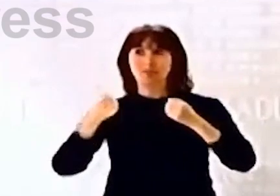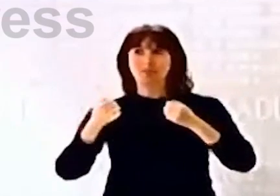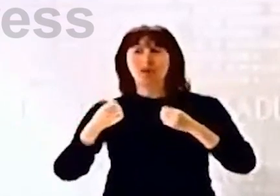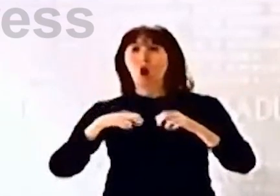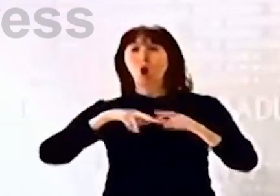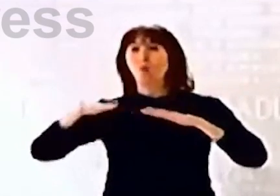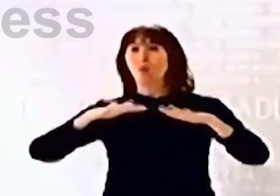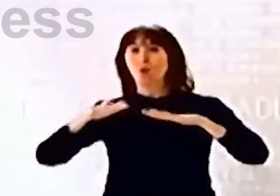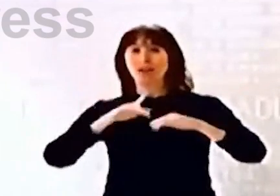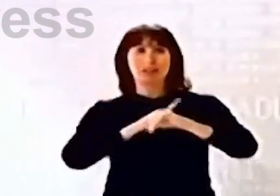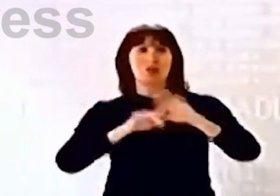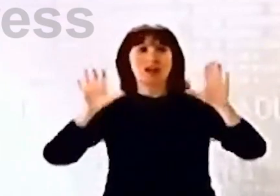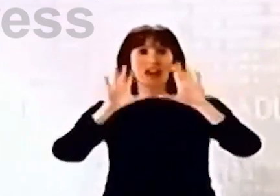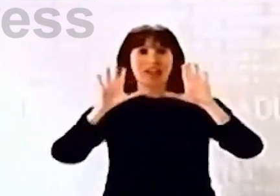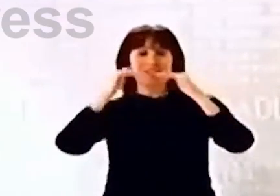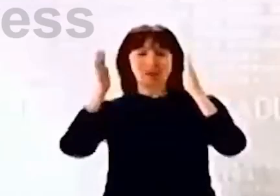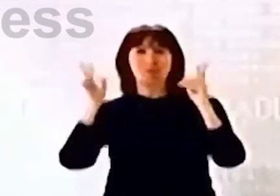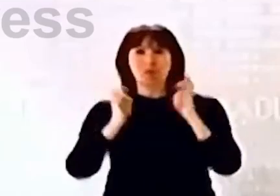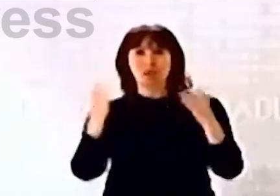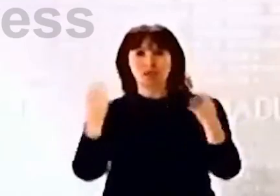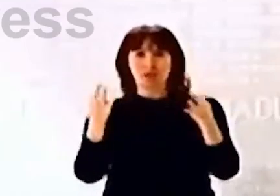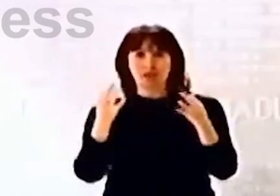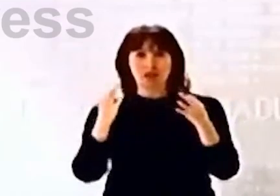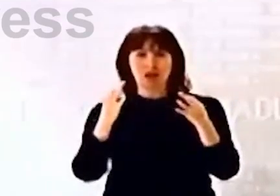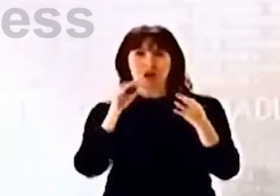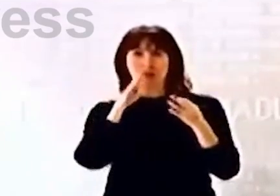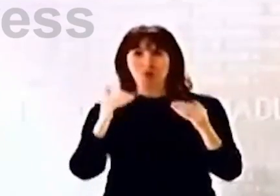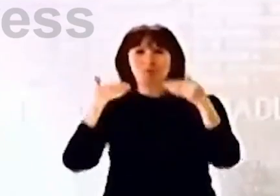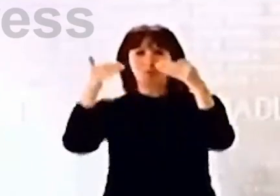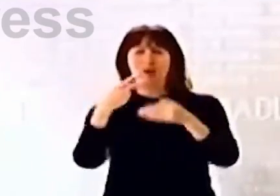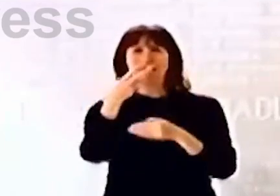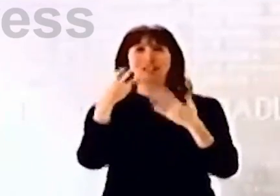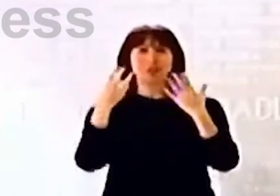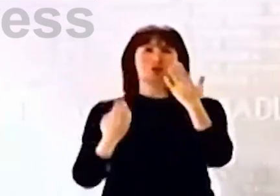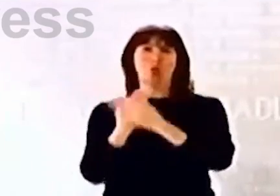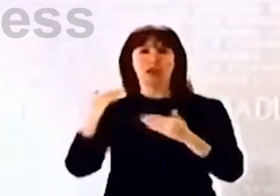a las 10 de la noche y esto se prolonga por un periodo de 28 días.